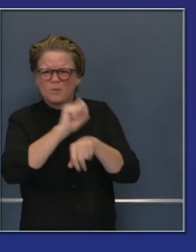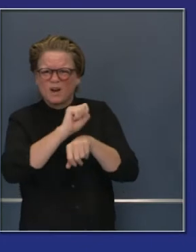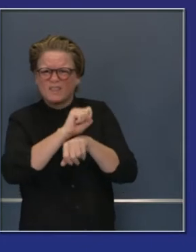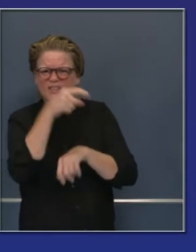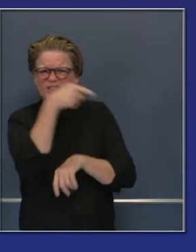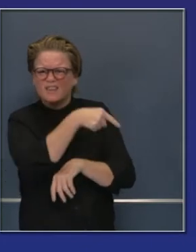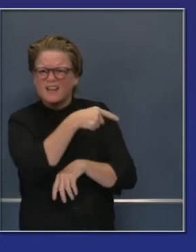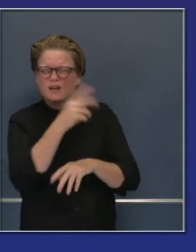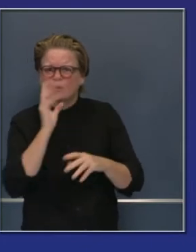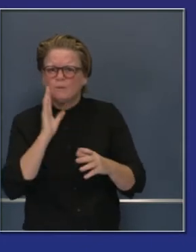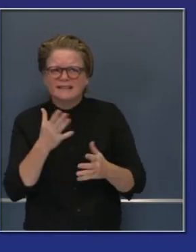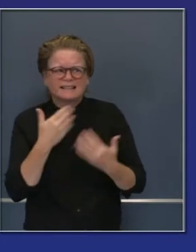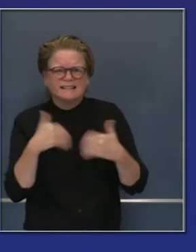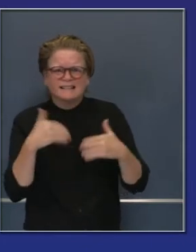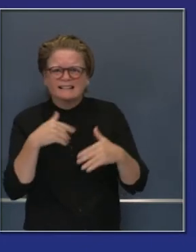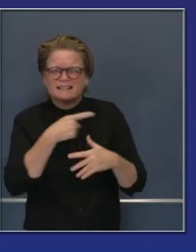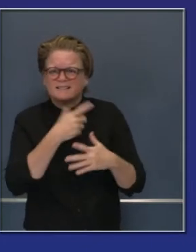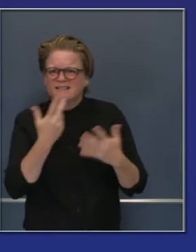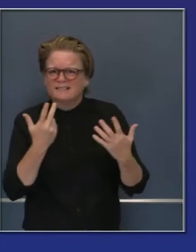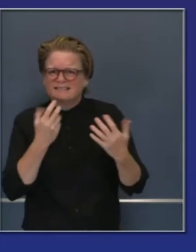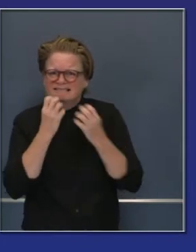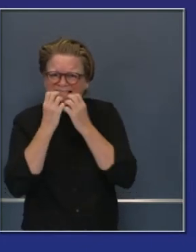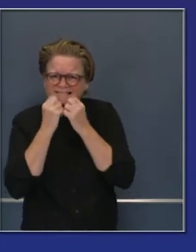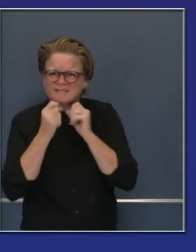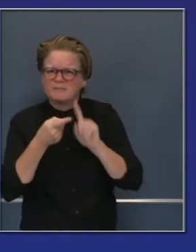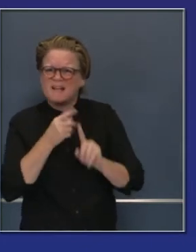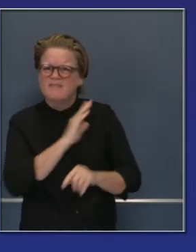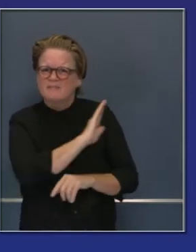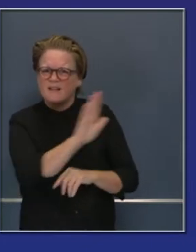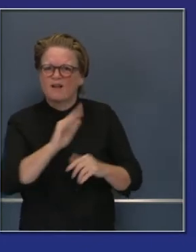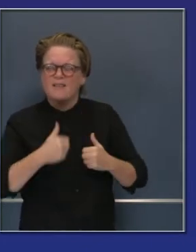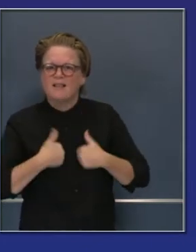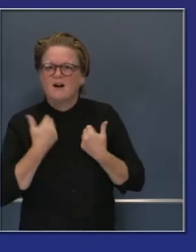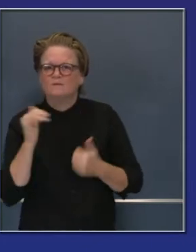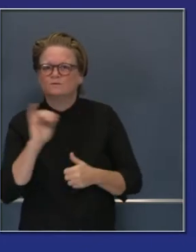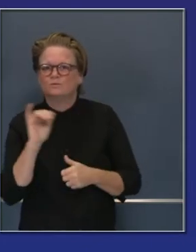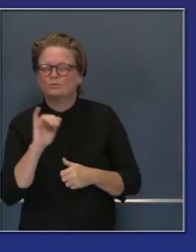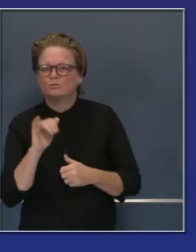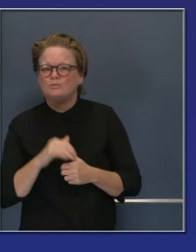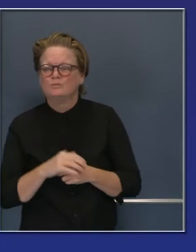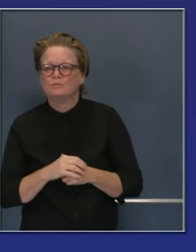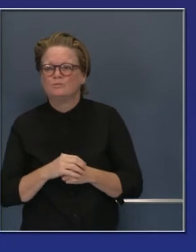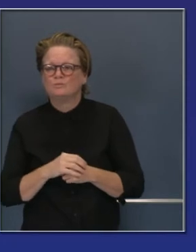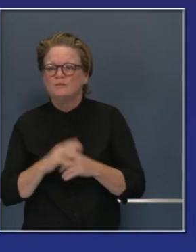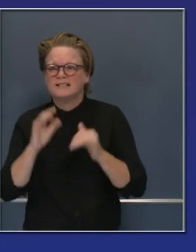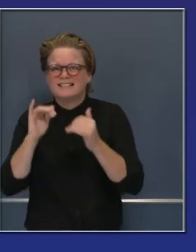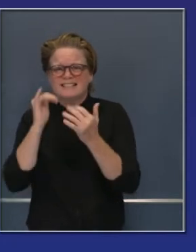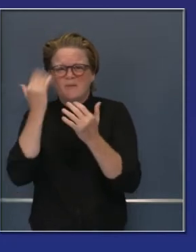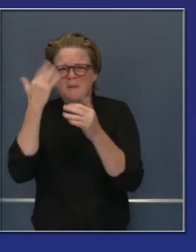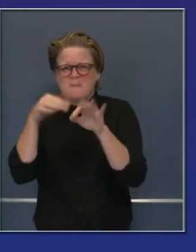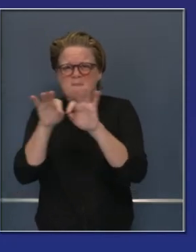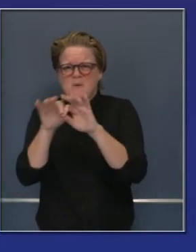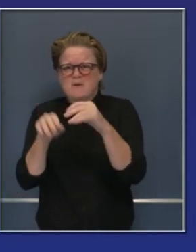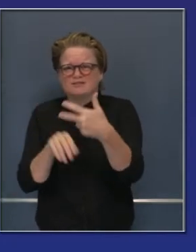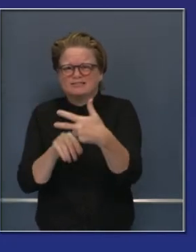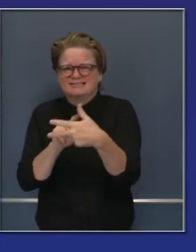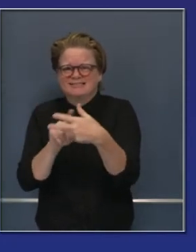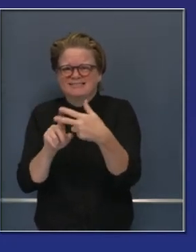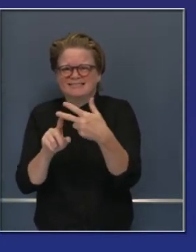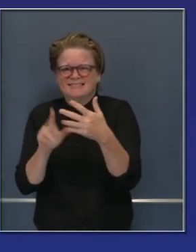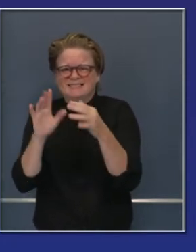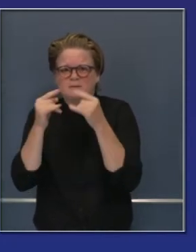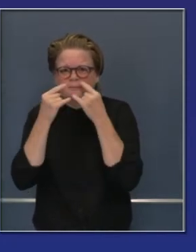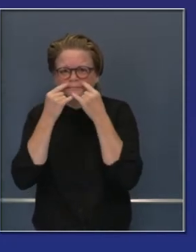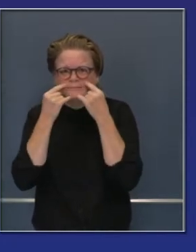proteger esas instalaciones y esos trabajadores. Eso es clave en nuestro estado. Y los simples recordatorios para ustedes,